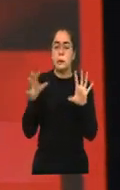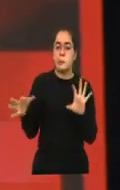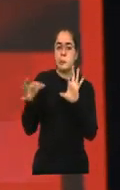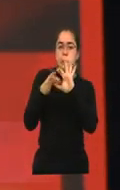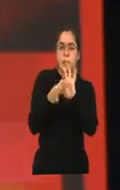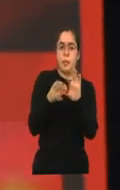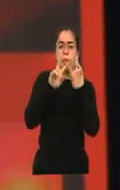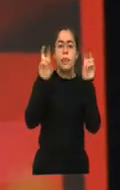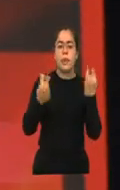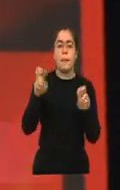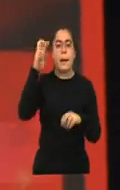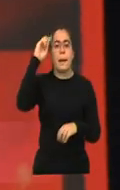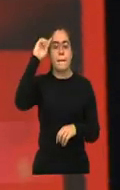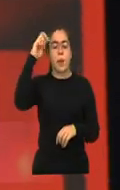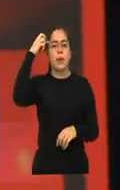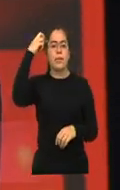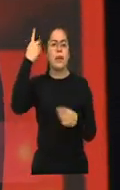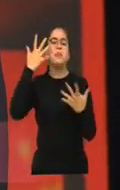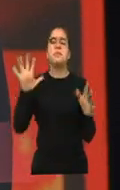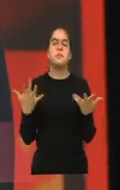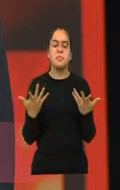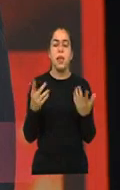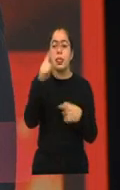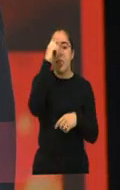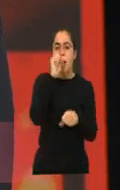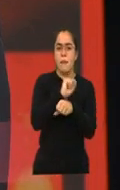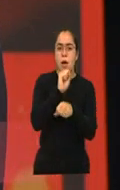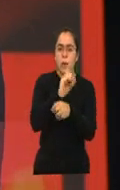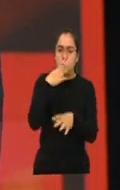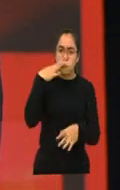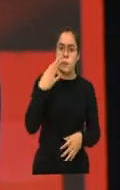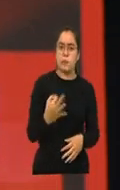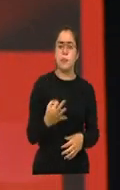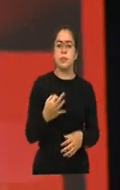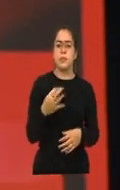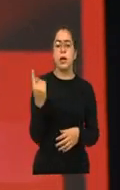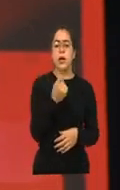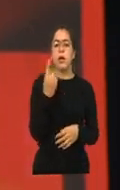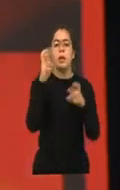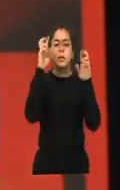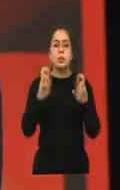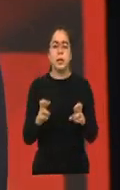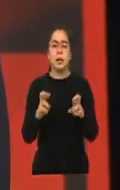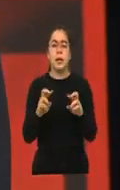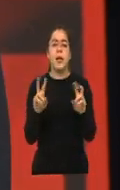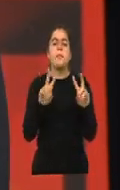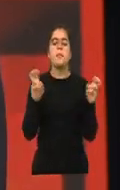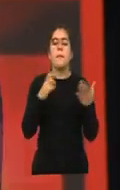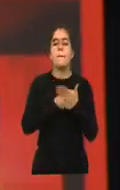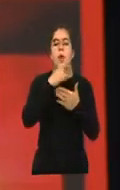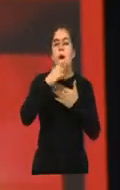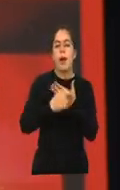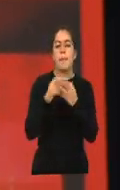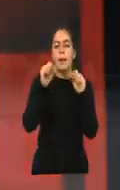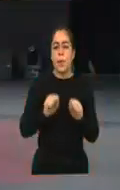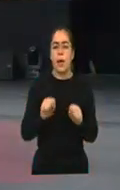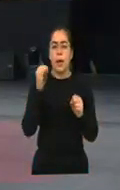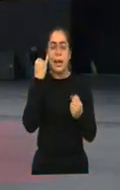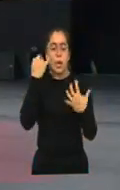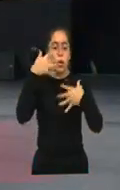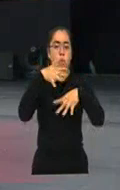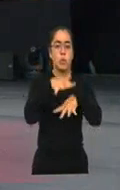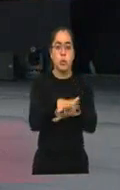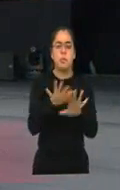empleo digno que estamos impulsando, dentro del cual el empleate inclusivo, se llama el programa, es donde nosotros hemos hecho los